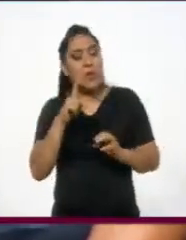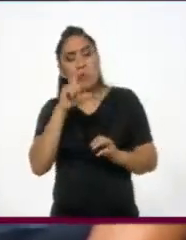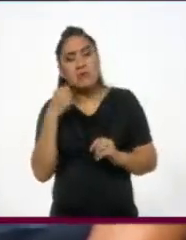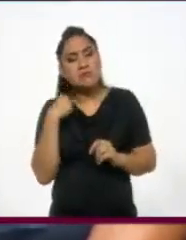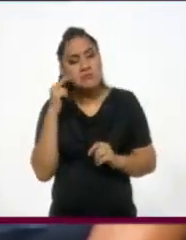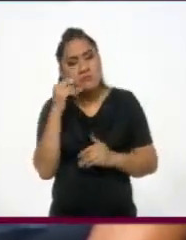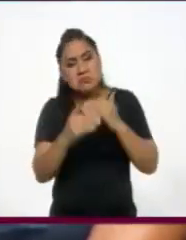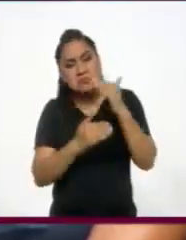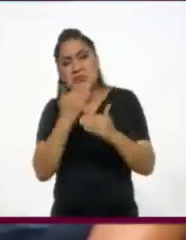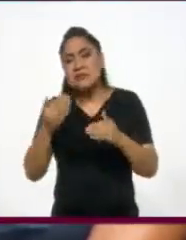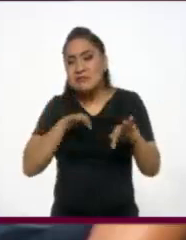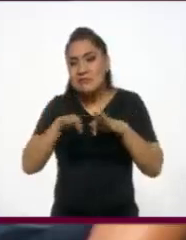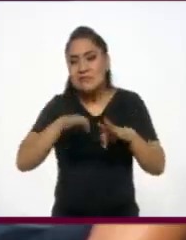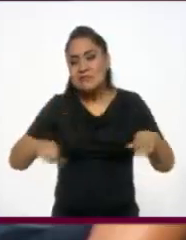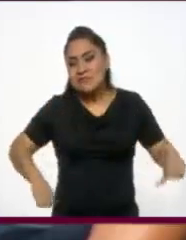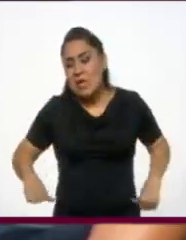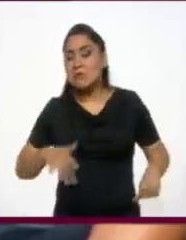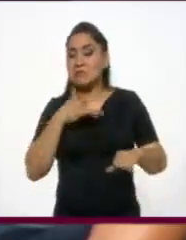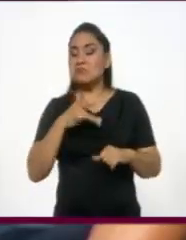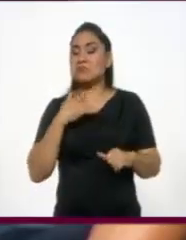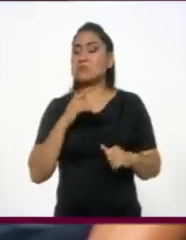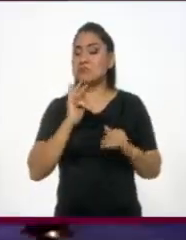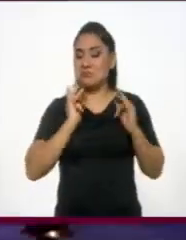del proceso escénico me sentía a gusto.